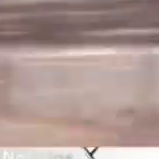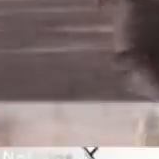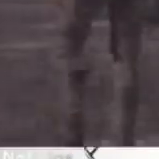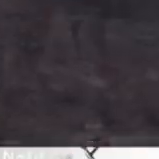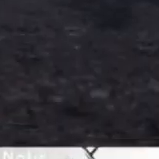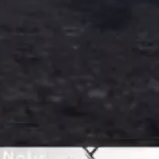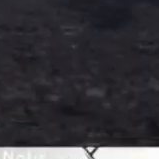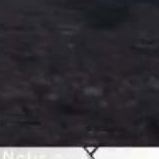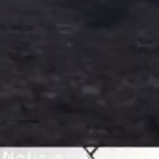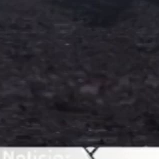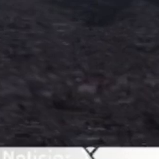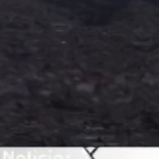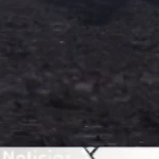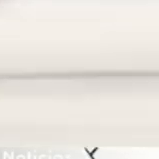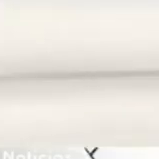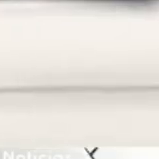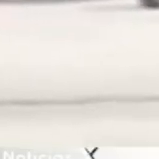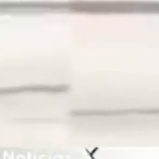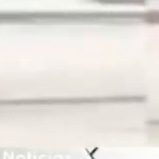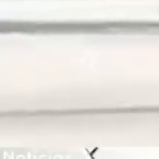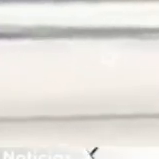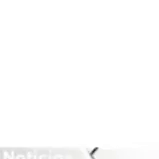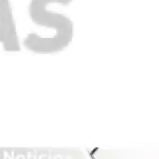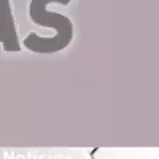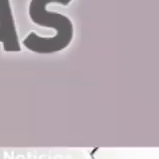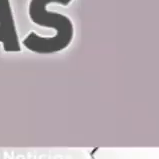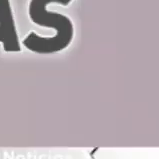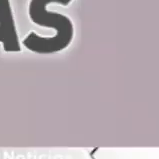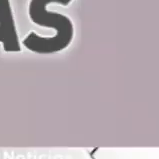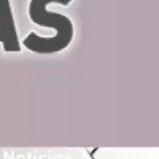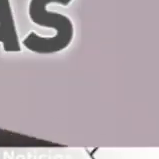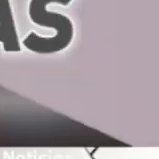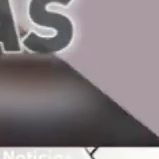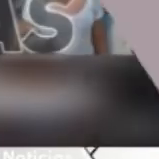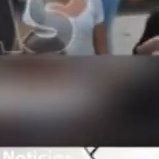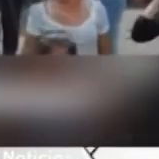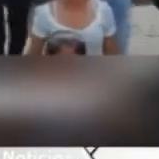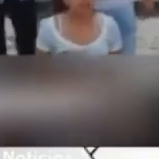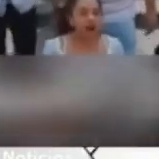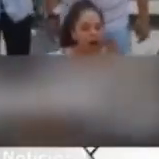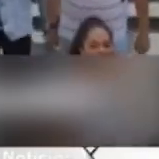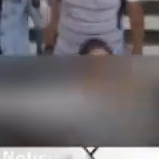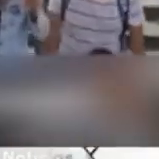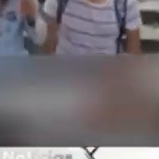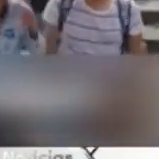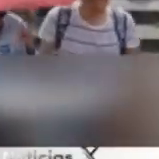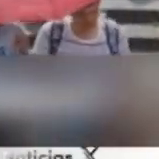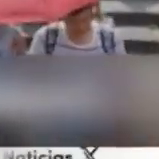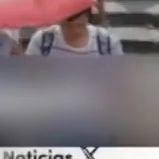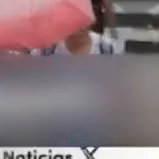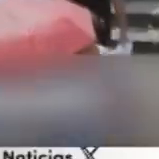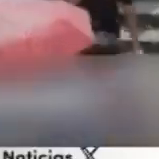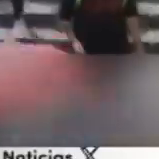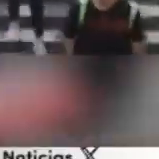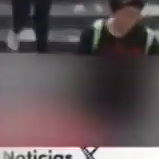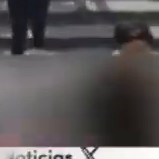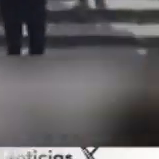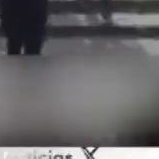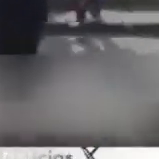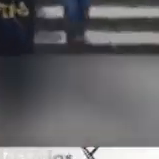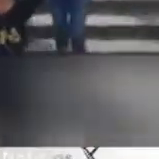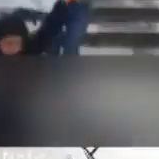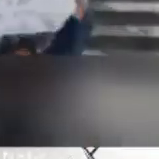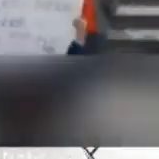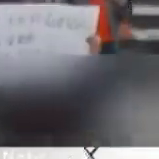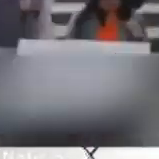Regresamos. Breves Nacionales. Estudiantes de la Facultad de Enfermería y Obstetricia de la Universidad Nacional